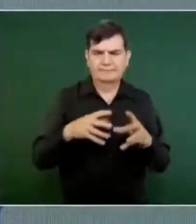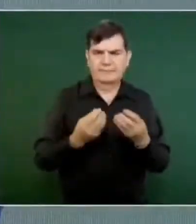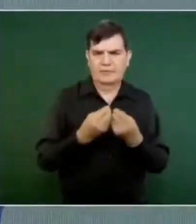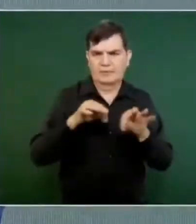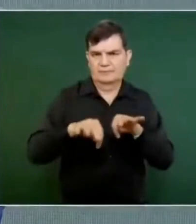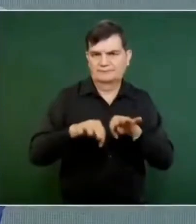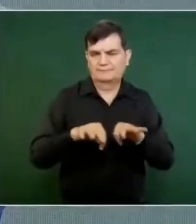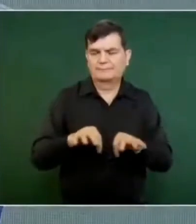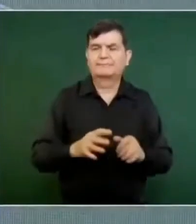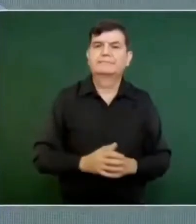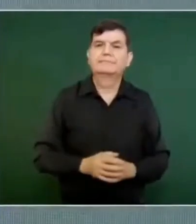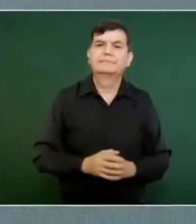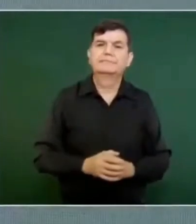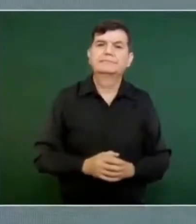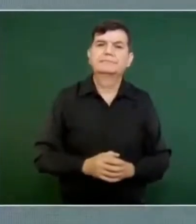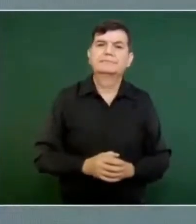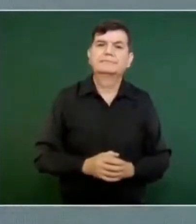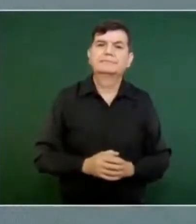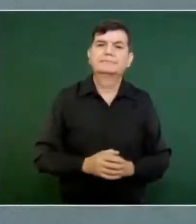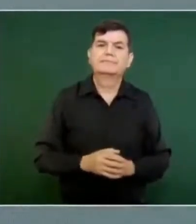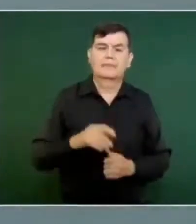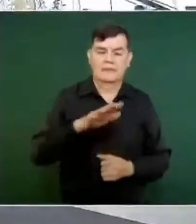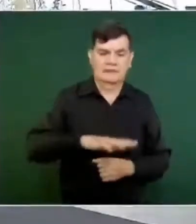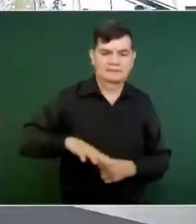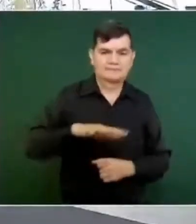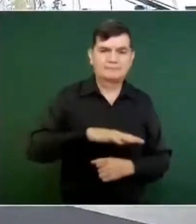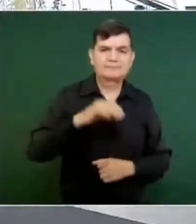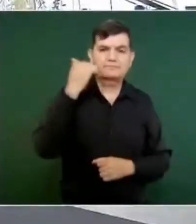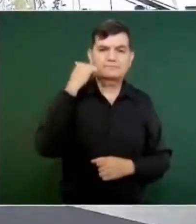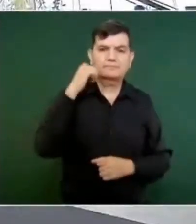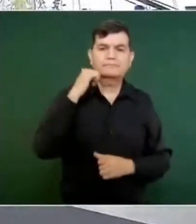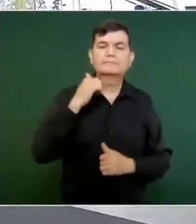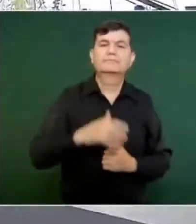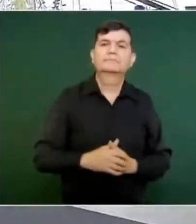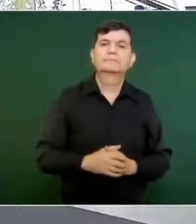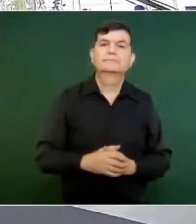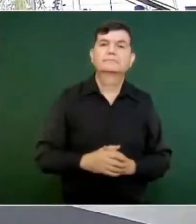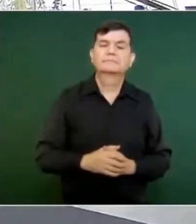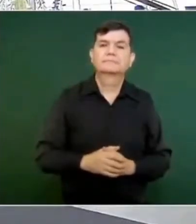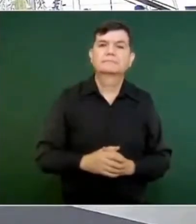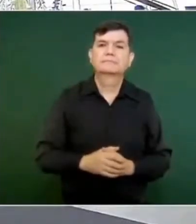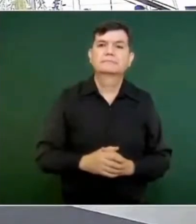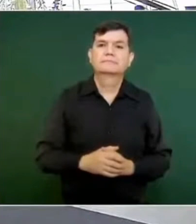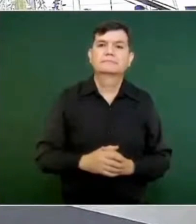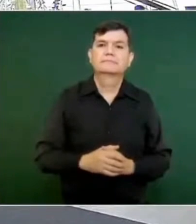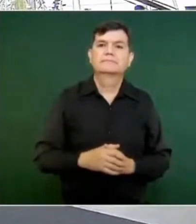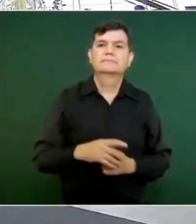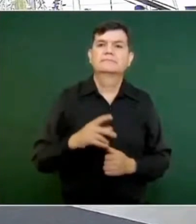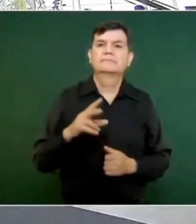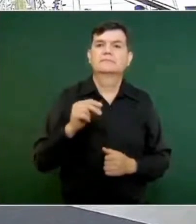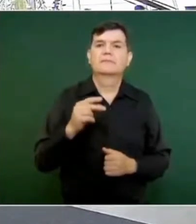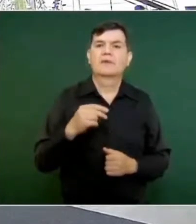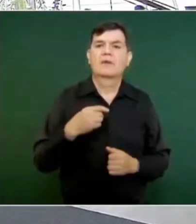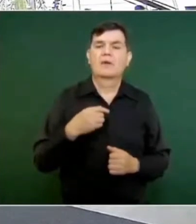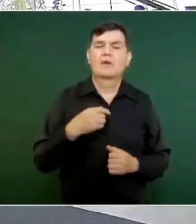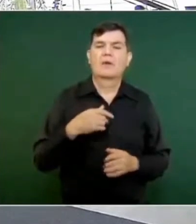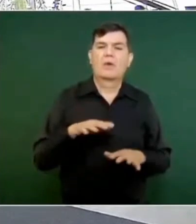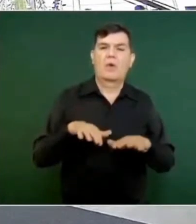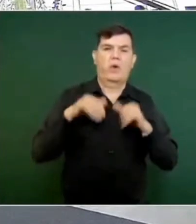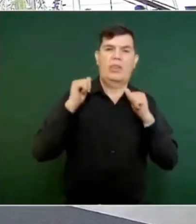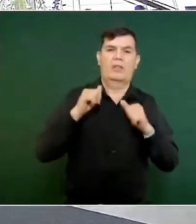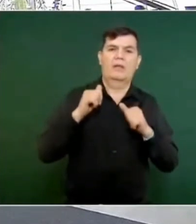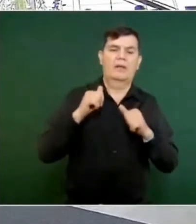en Acapulco y no nos vamos a retirar hasta que